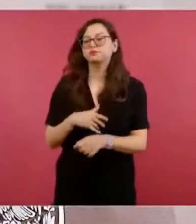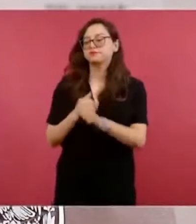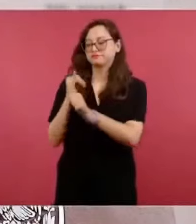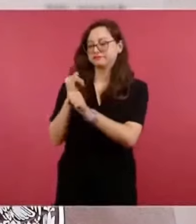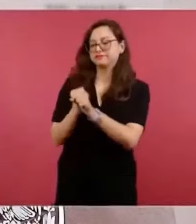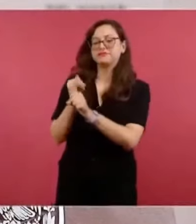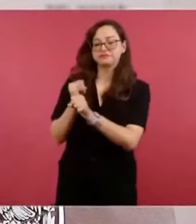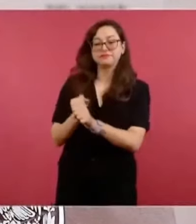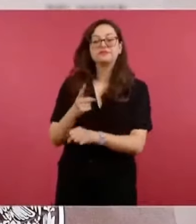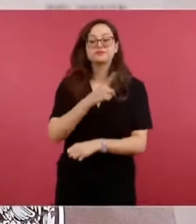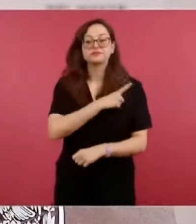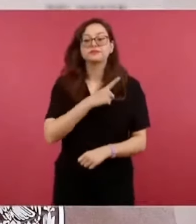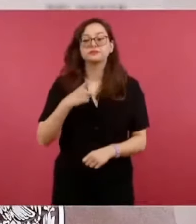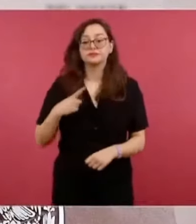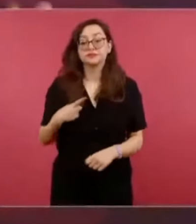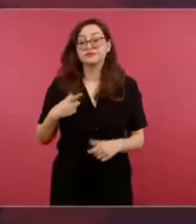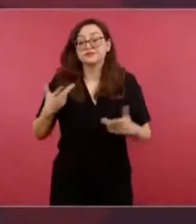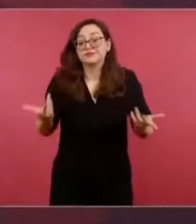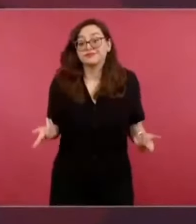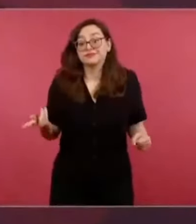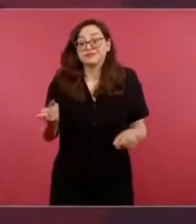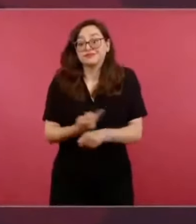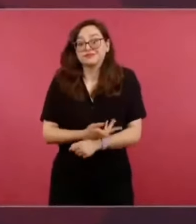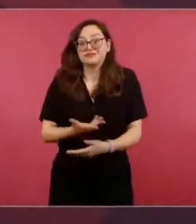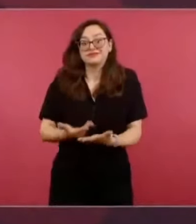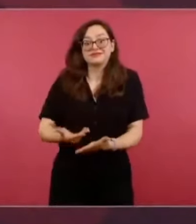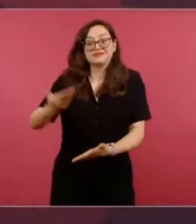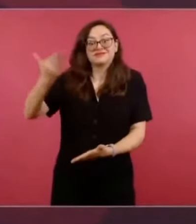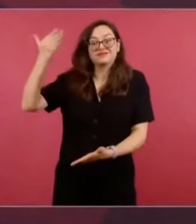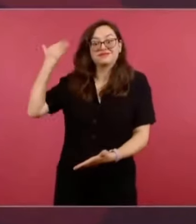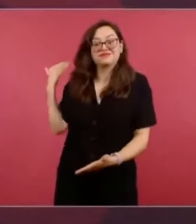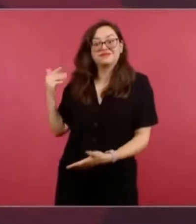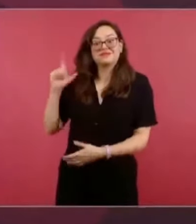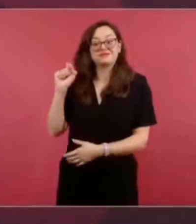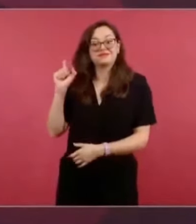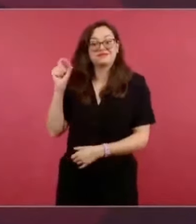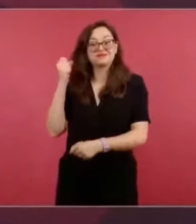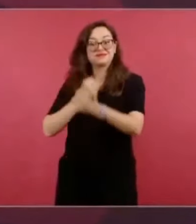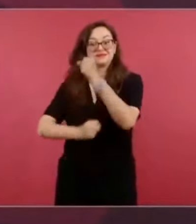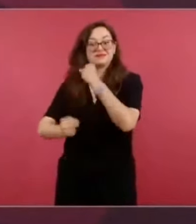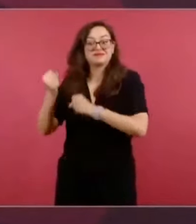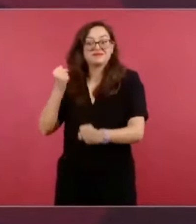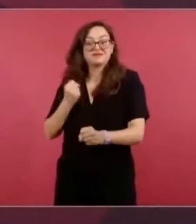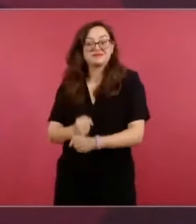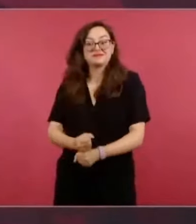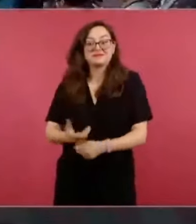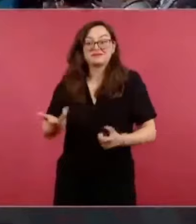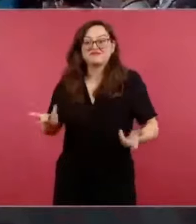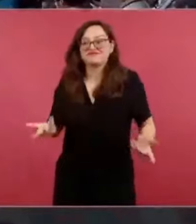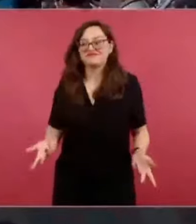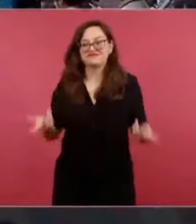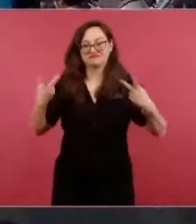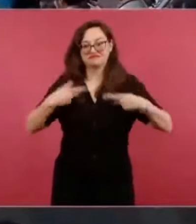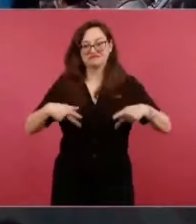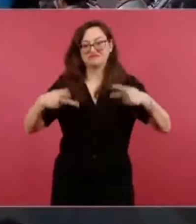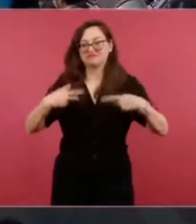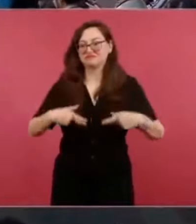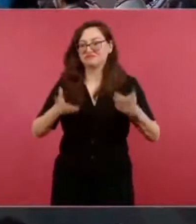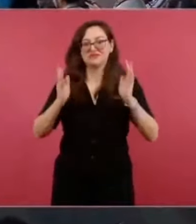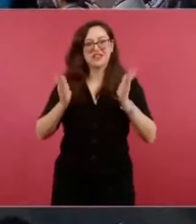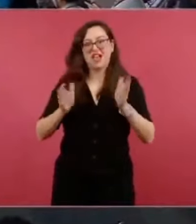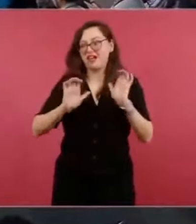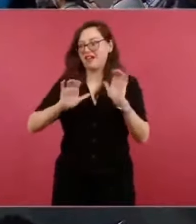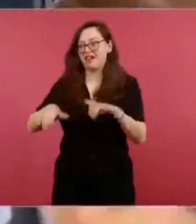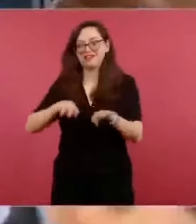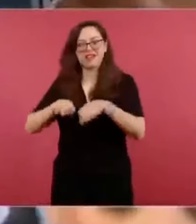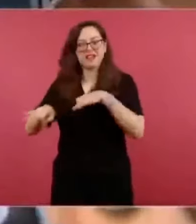ya no están en Petróleo México, son exfuncionarios, pero no quedan exentos de la acción de la justicia. ¿Y por qué también